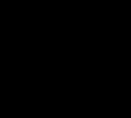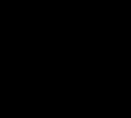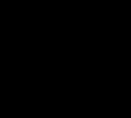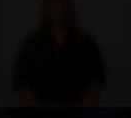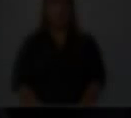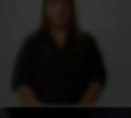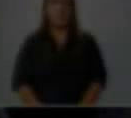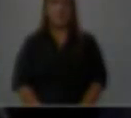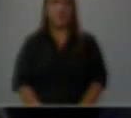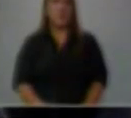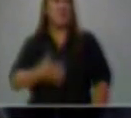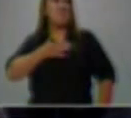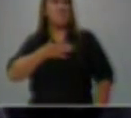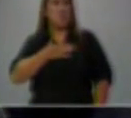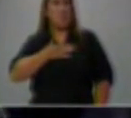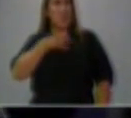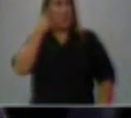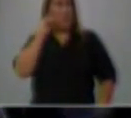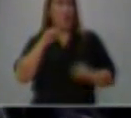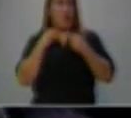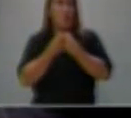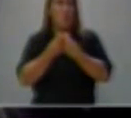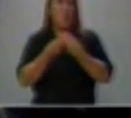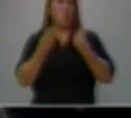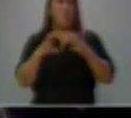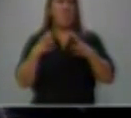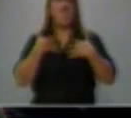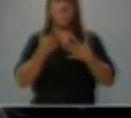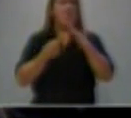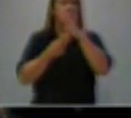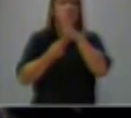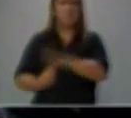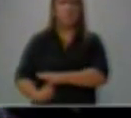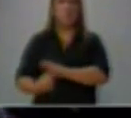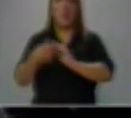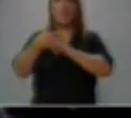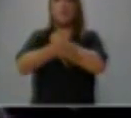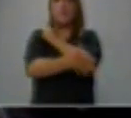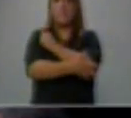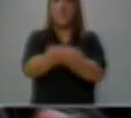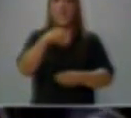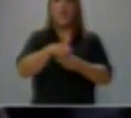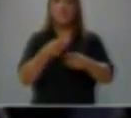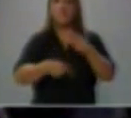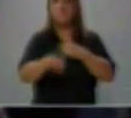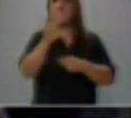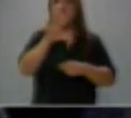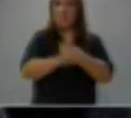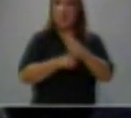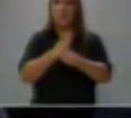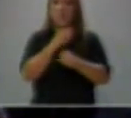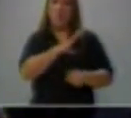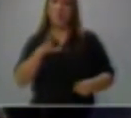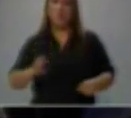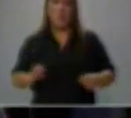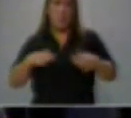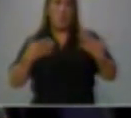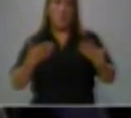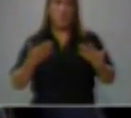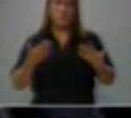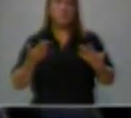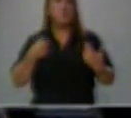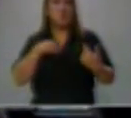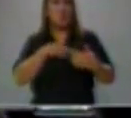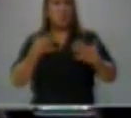Mi propuesta es terminar con la pobreza extrema en cinco años de gobierno. Para eso daremos un